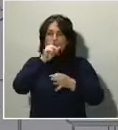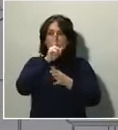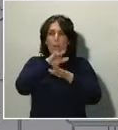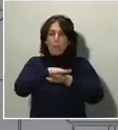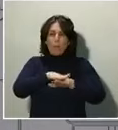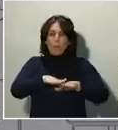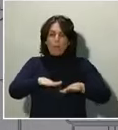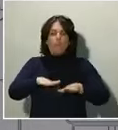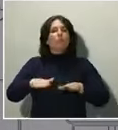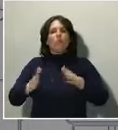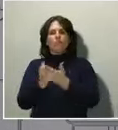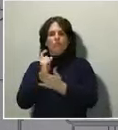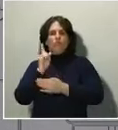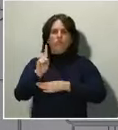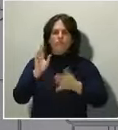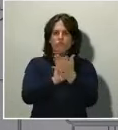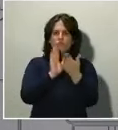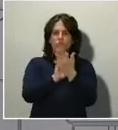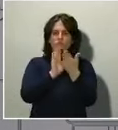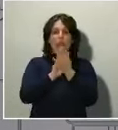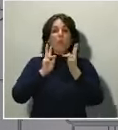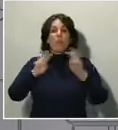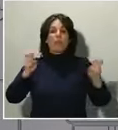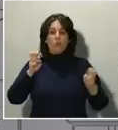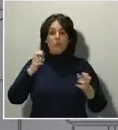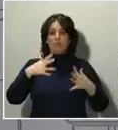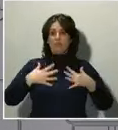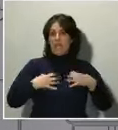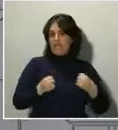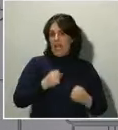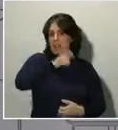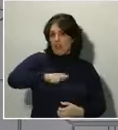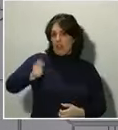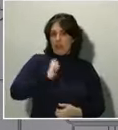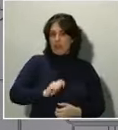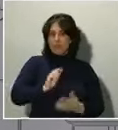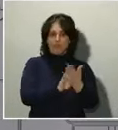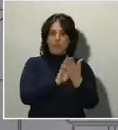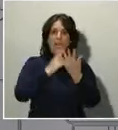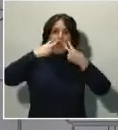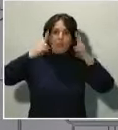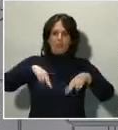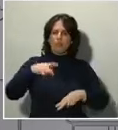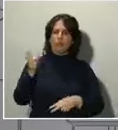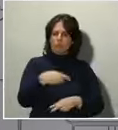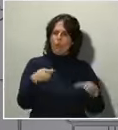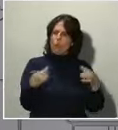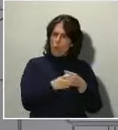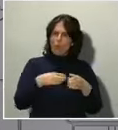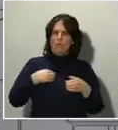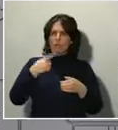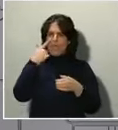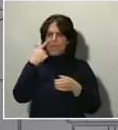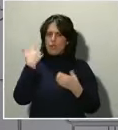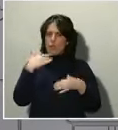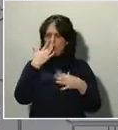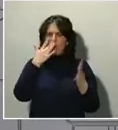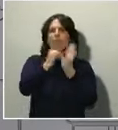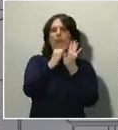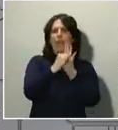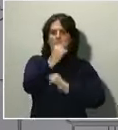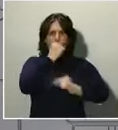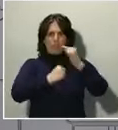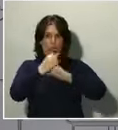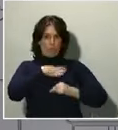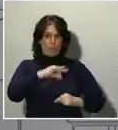sanitarios un ejército de profesionales que está expuesto al contagio, pero que no deja de pelear por salvar nuestras vidas,